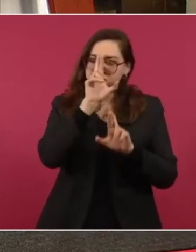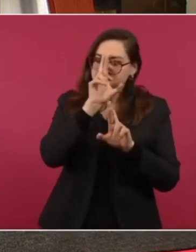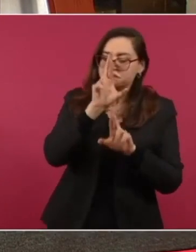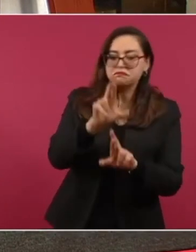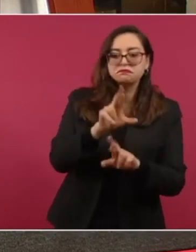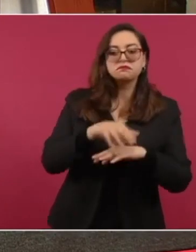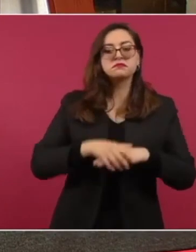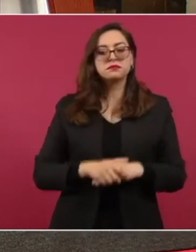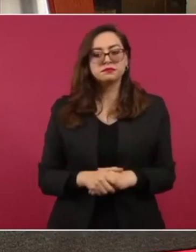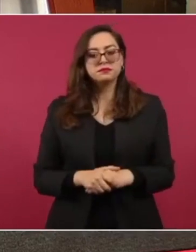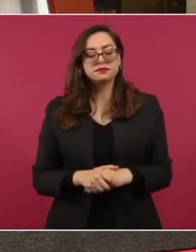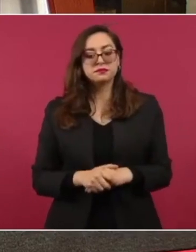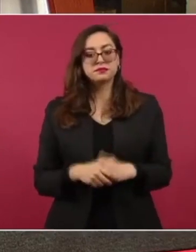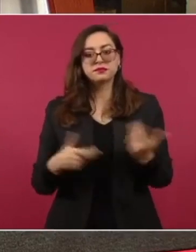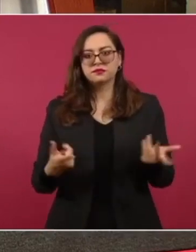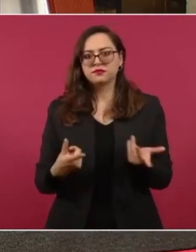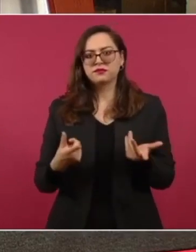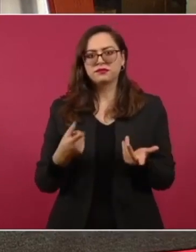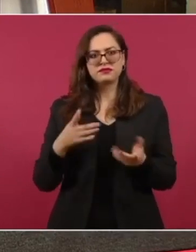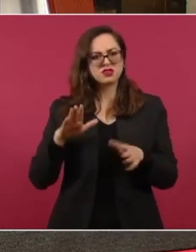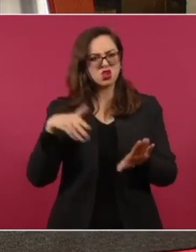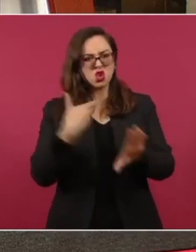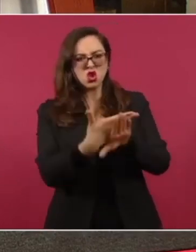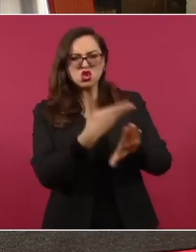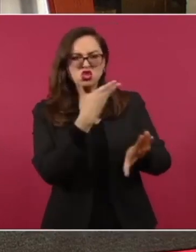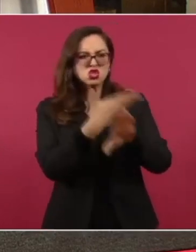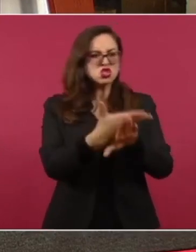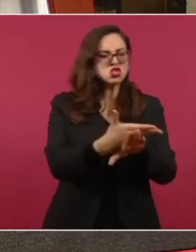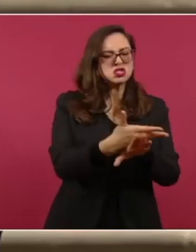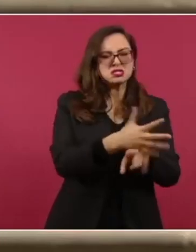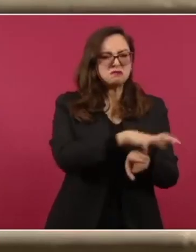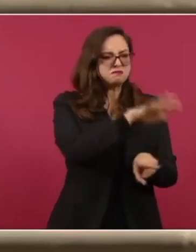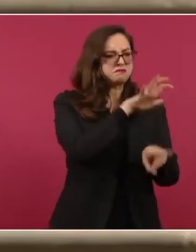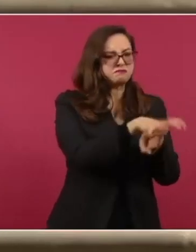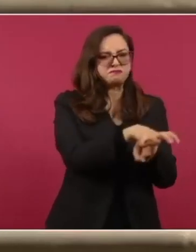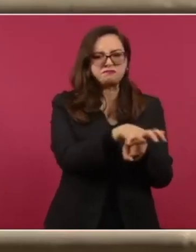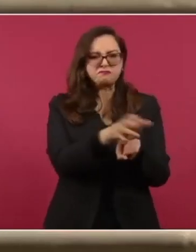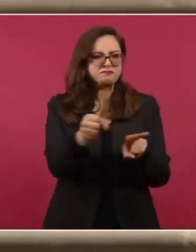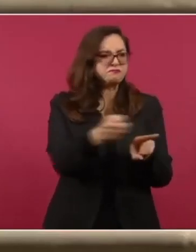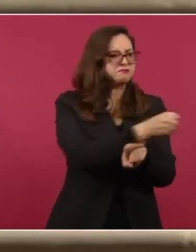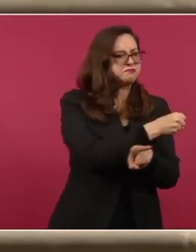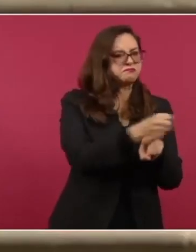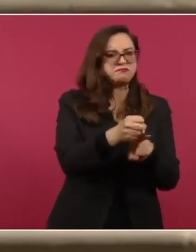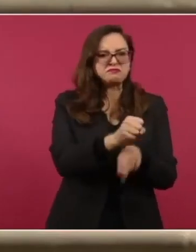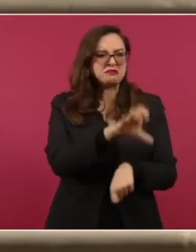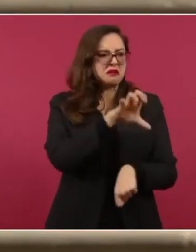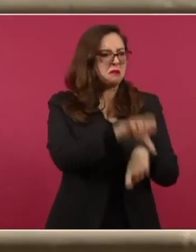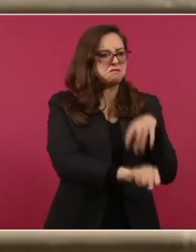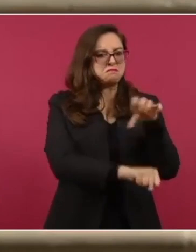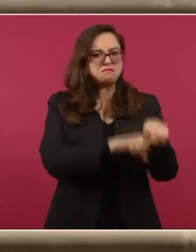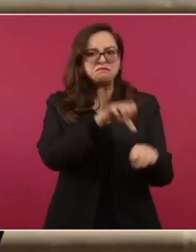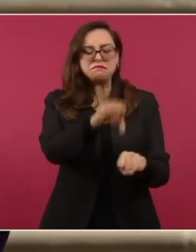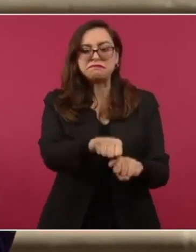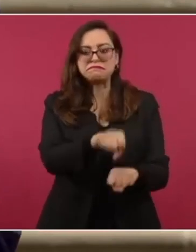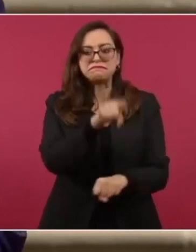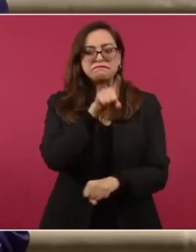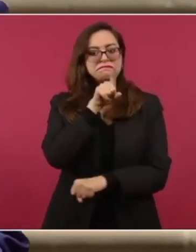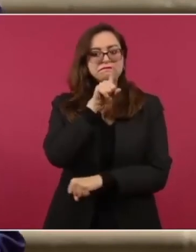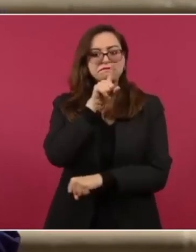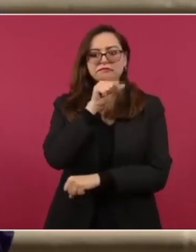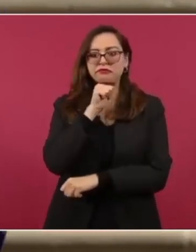no son acosados ni padecen derredadas, como sucedía